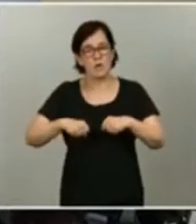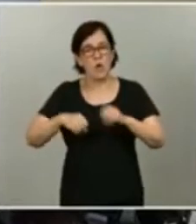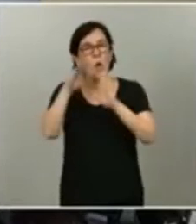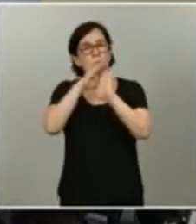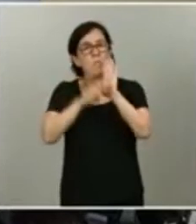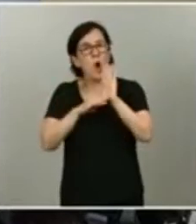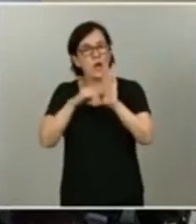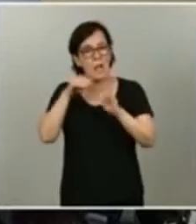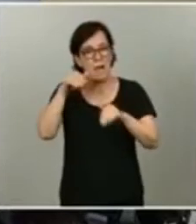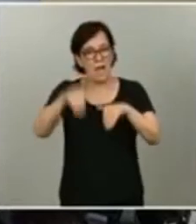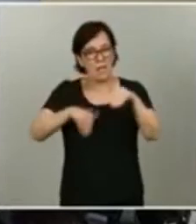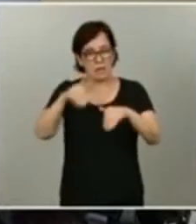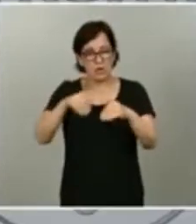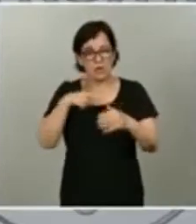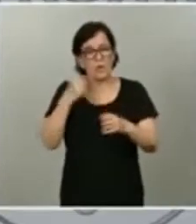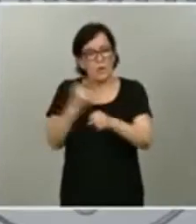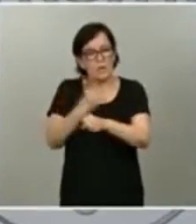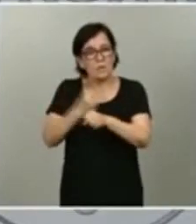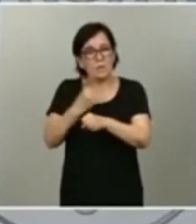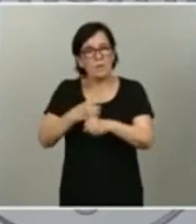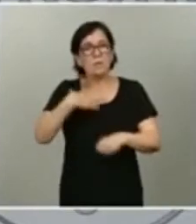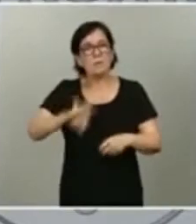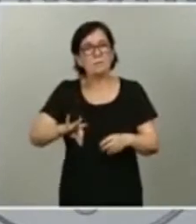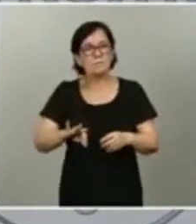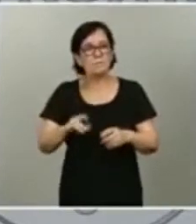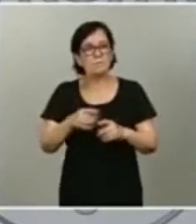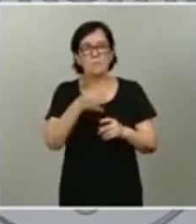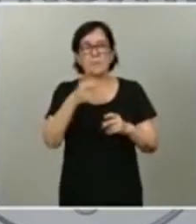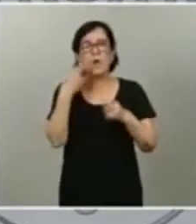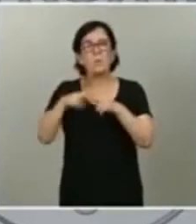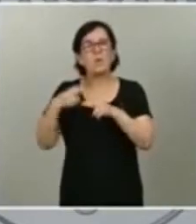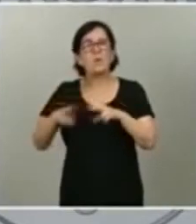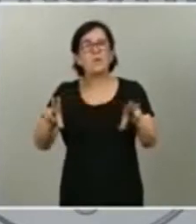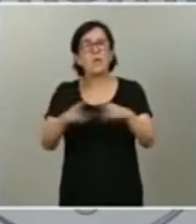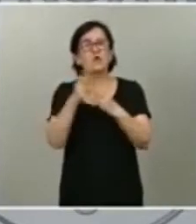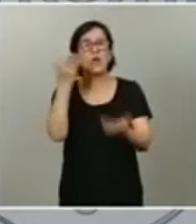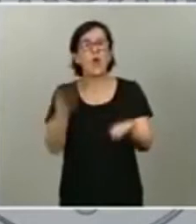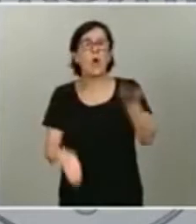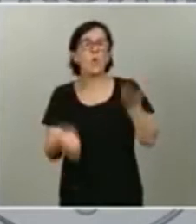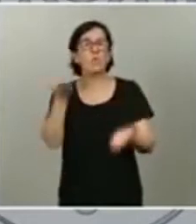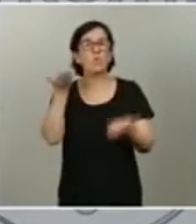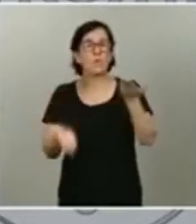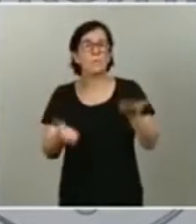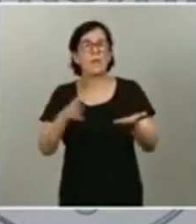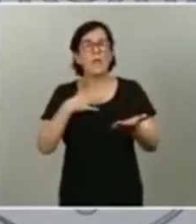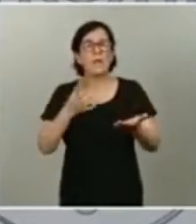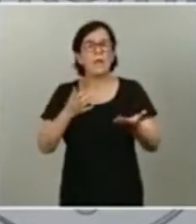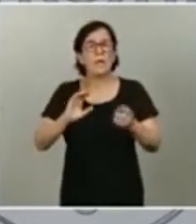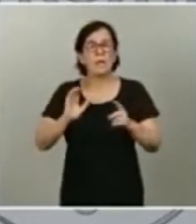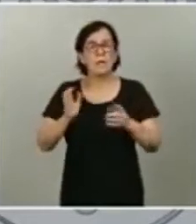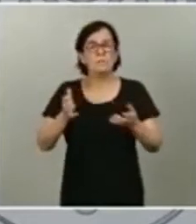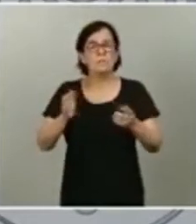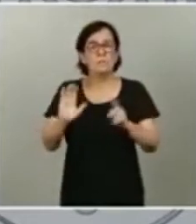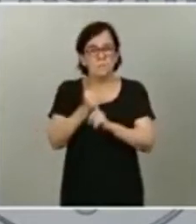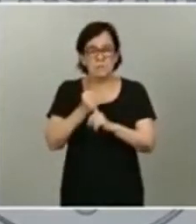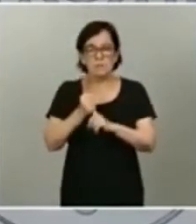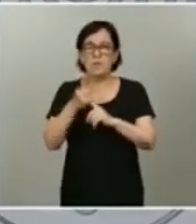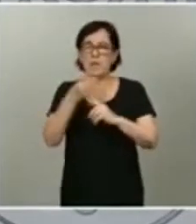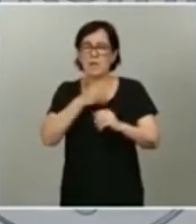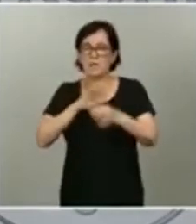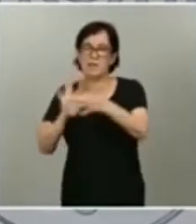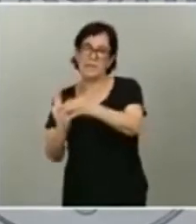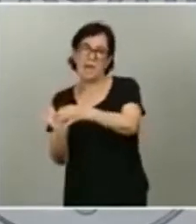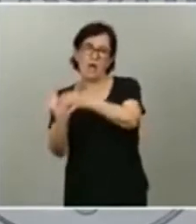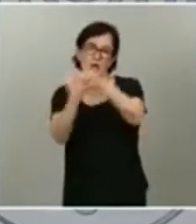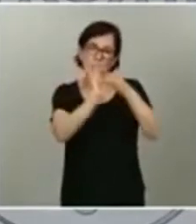para ser capaces de acertar en políticas sociales justas para conseguir una España cohesionada y, sobre todo,